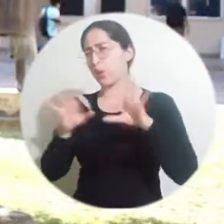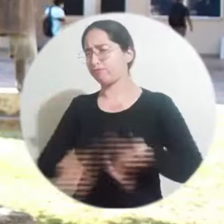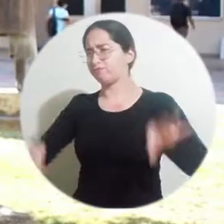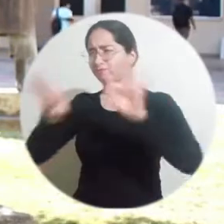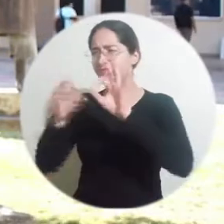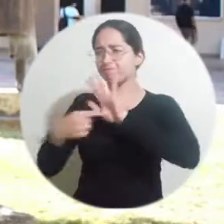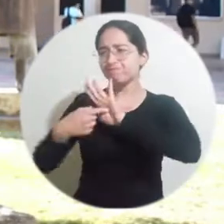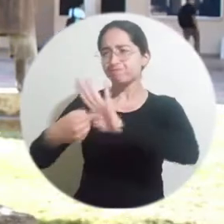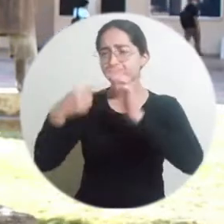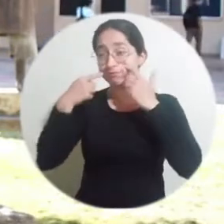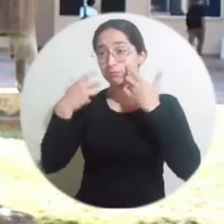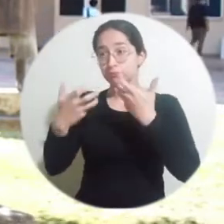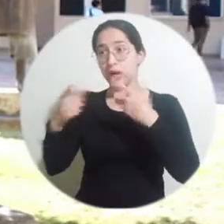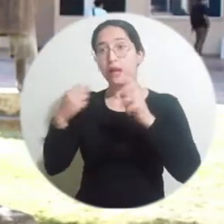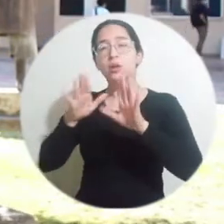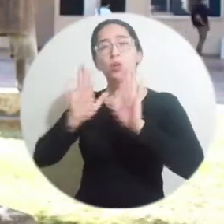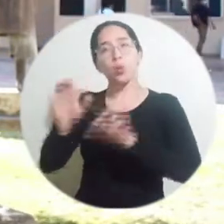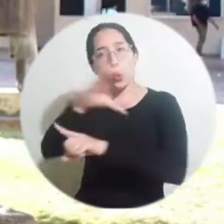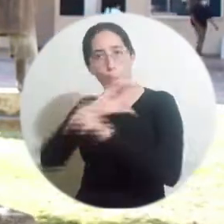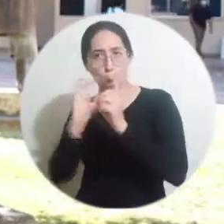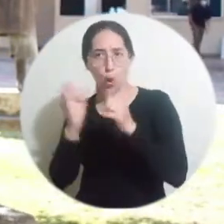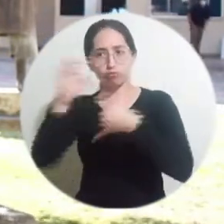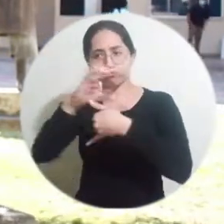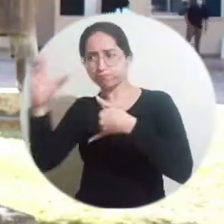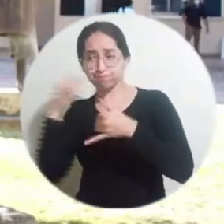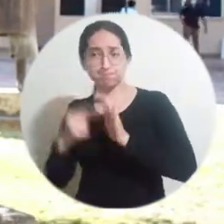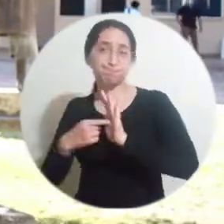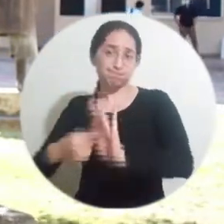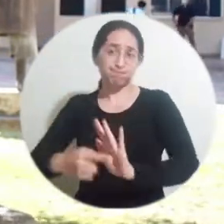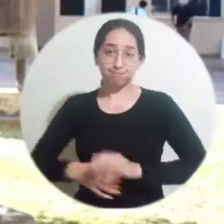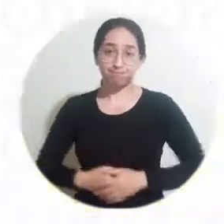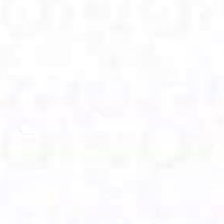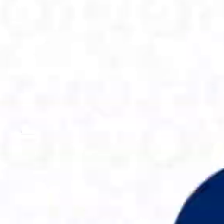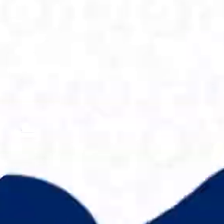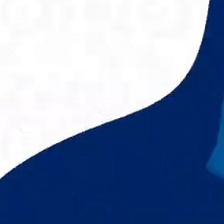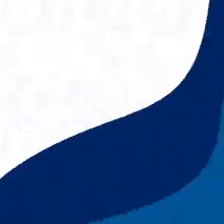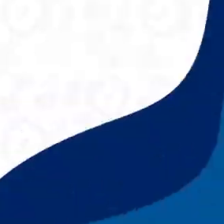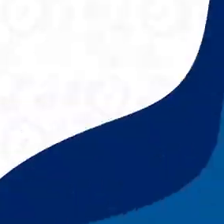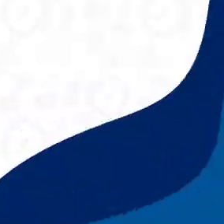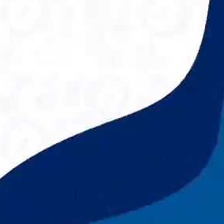exhiben lo que es el Caribe, lo que es la cultura.